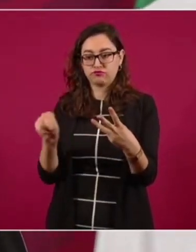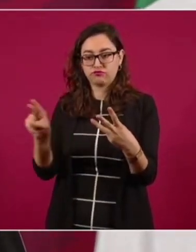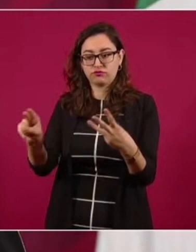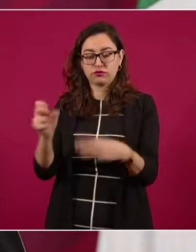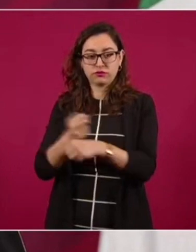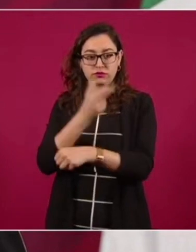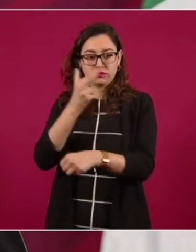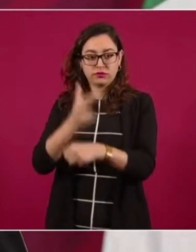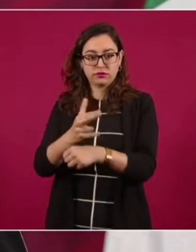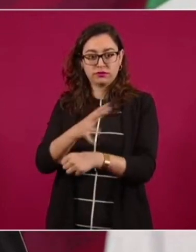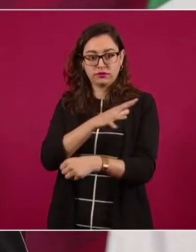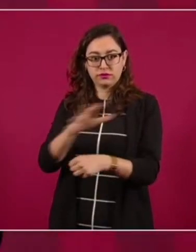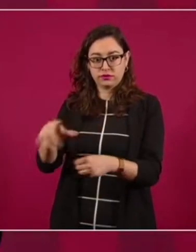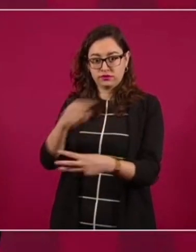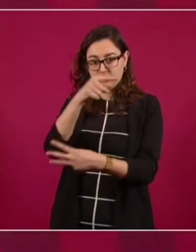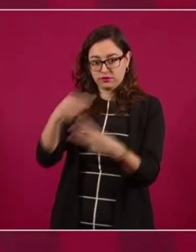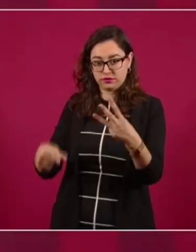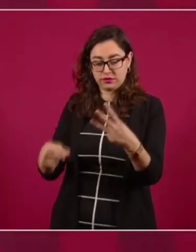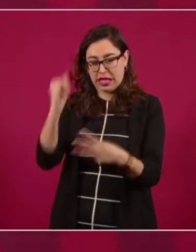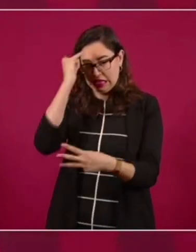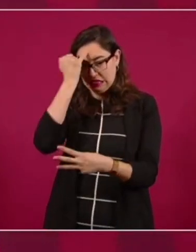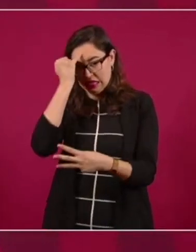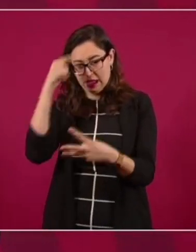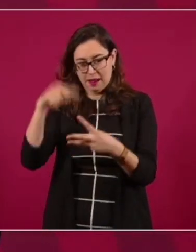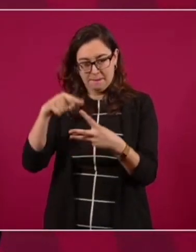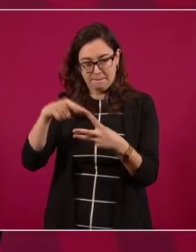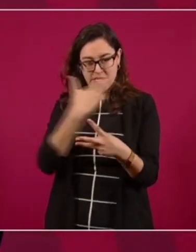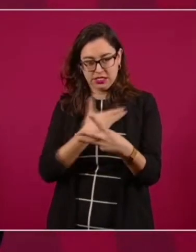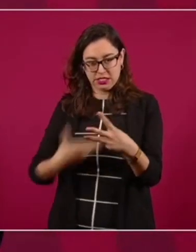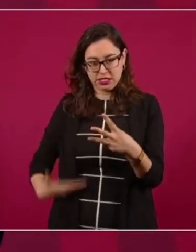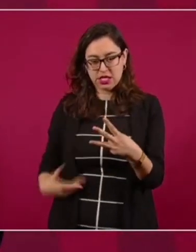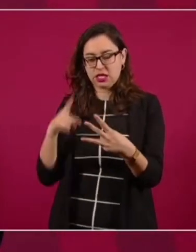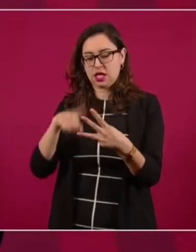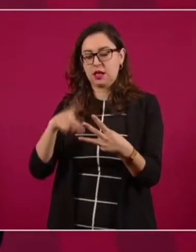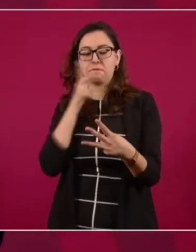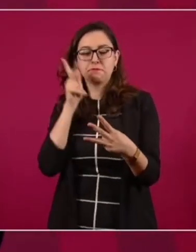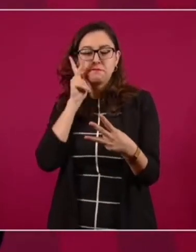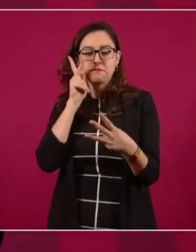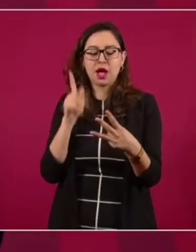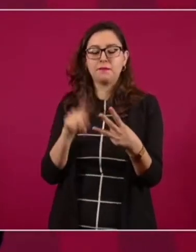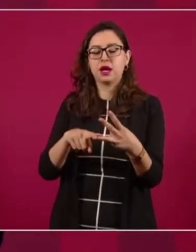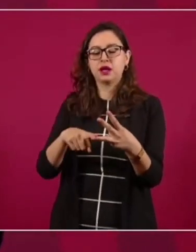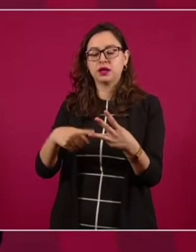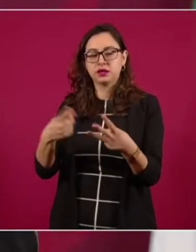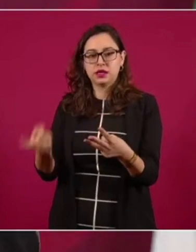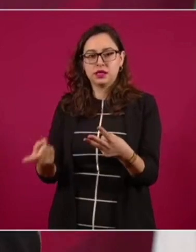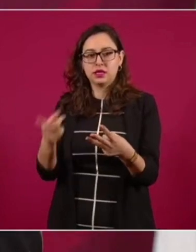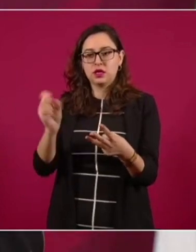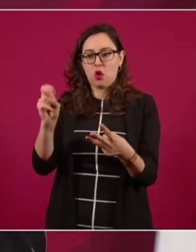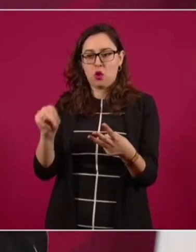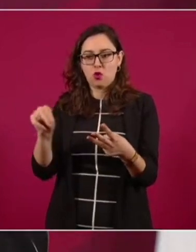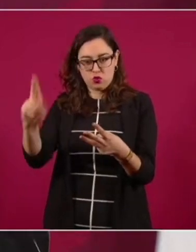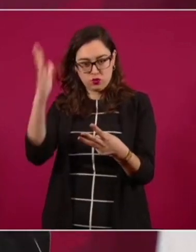ONU, Guterres, para que de inmediato